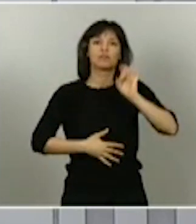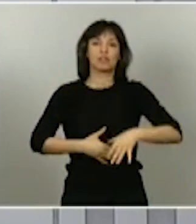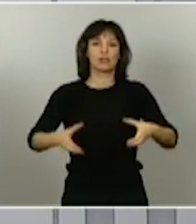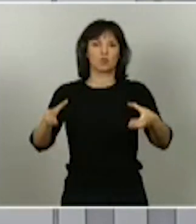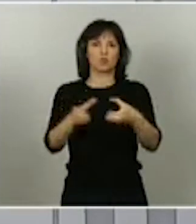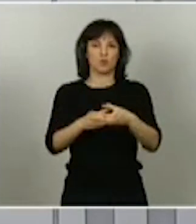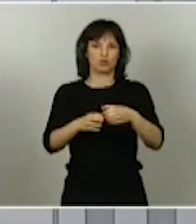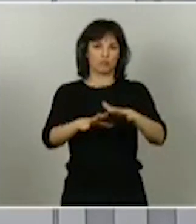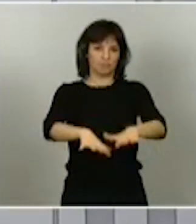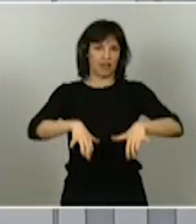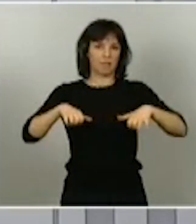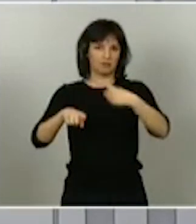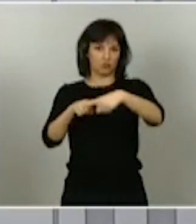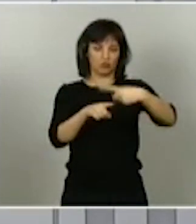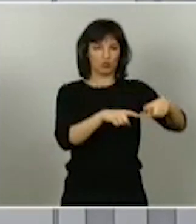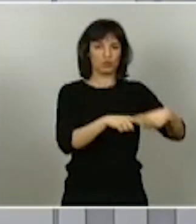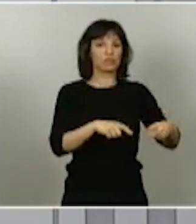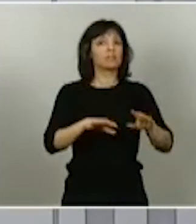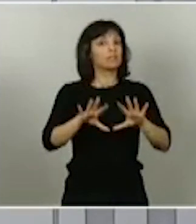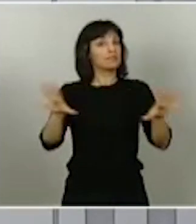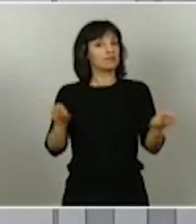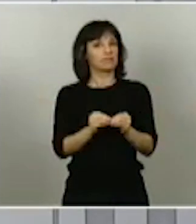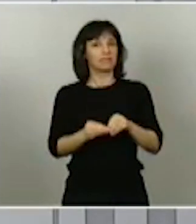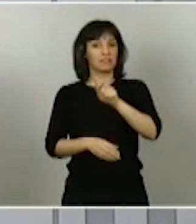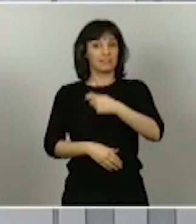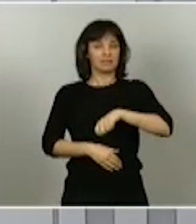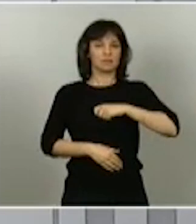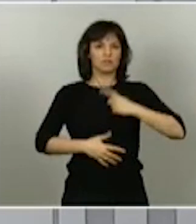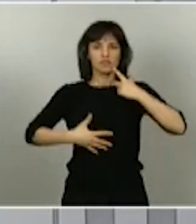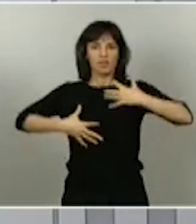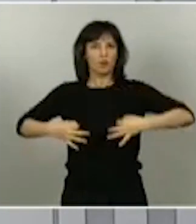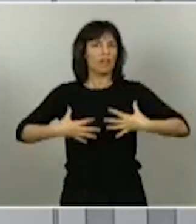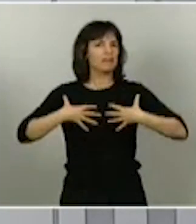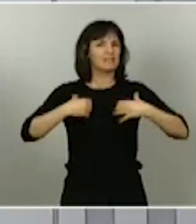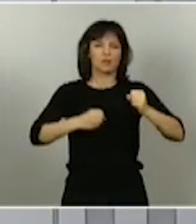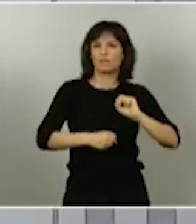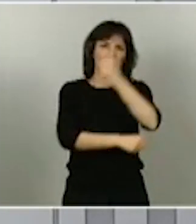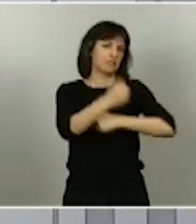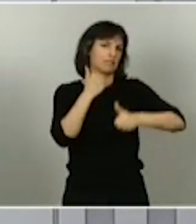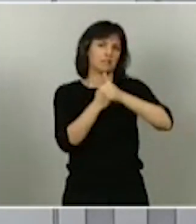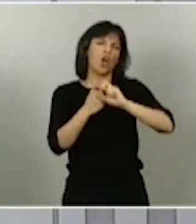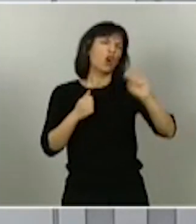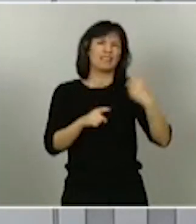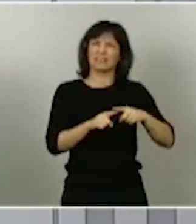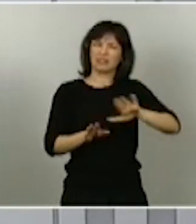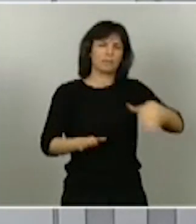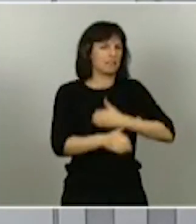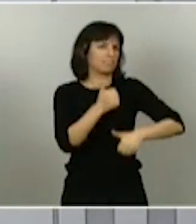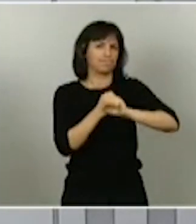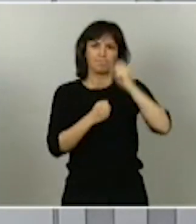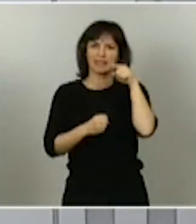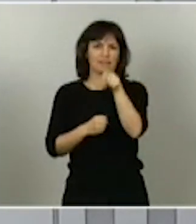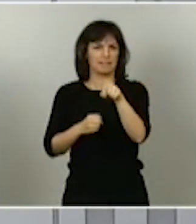he dicho, la seguridad y la salud de los españoles esté por encima de ninguna otra cuestión. Lo lógico, lo